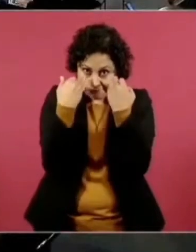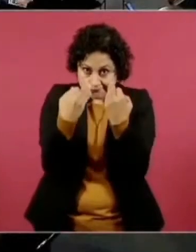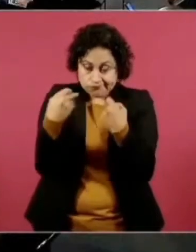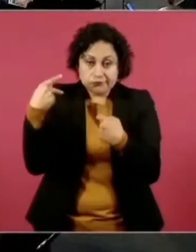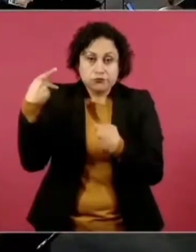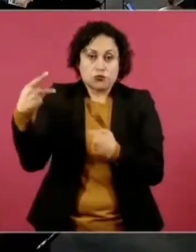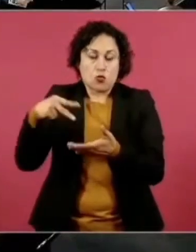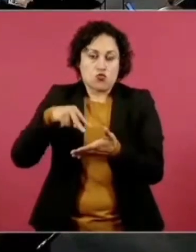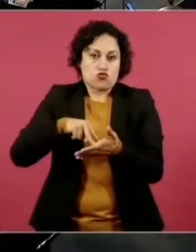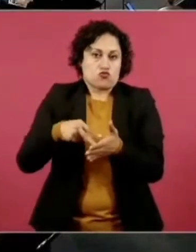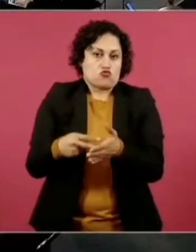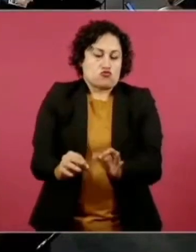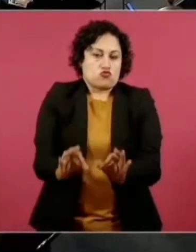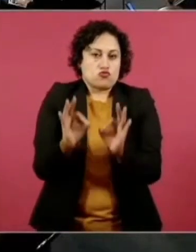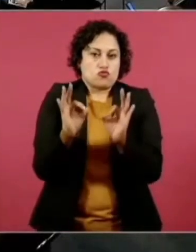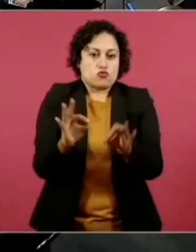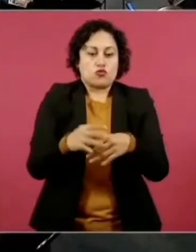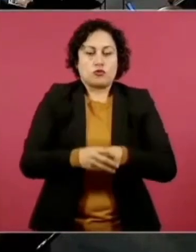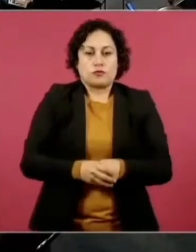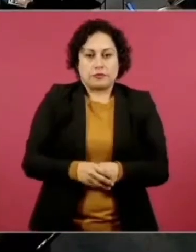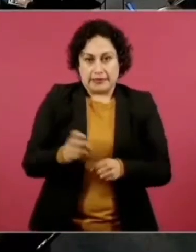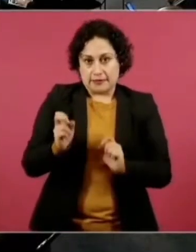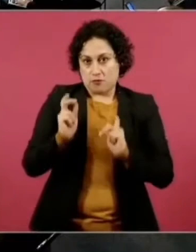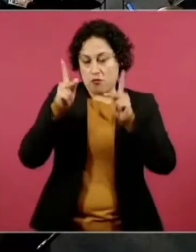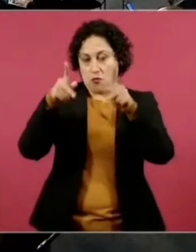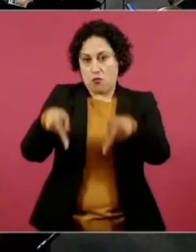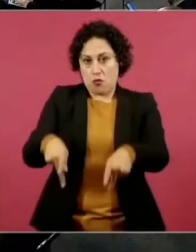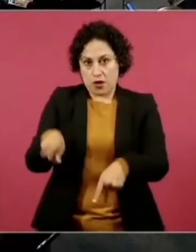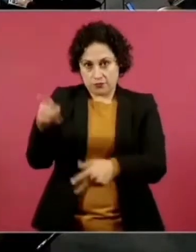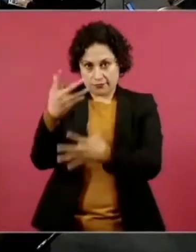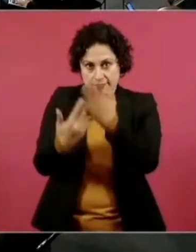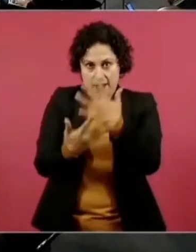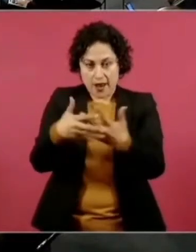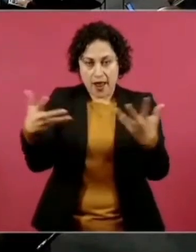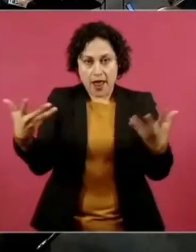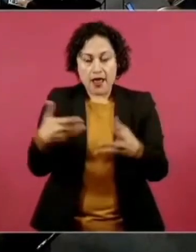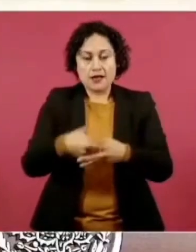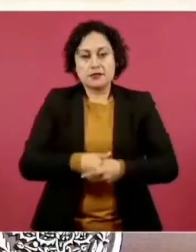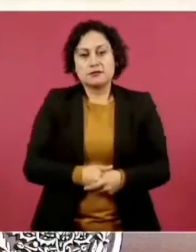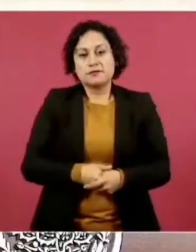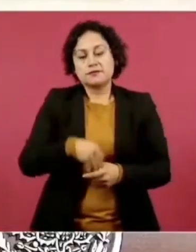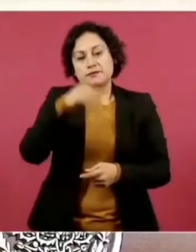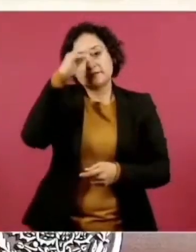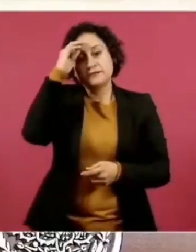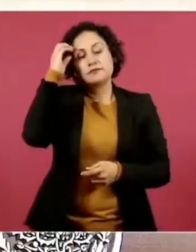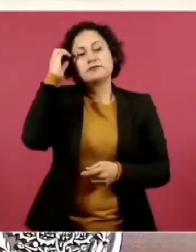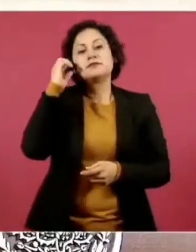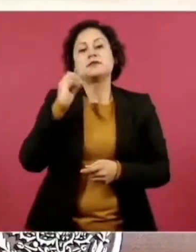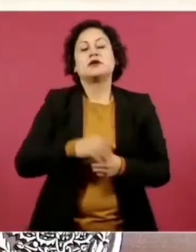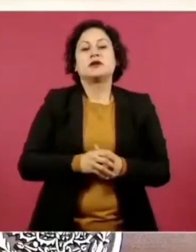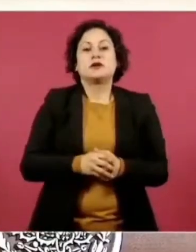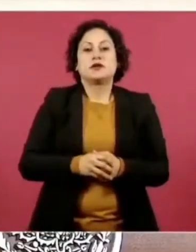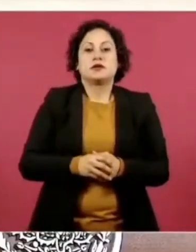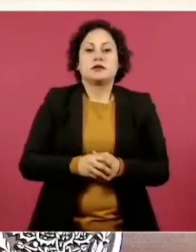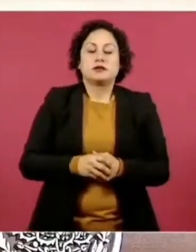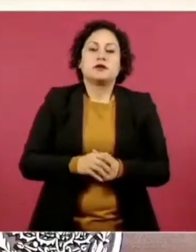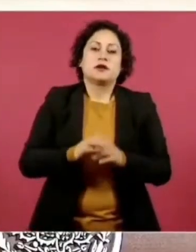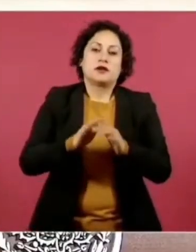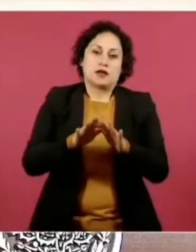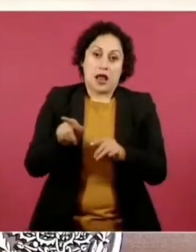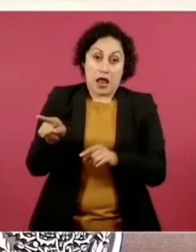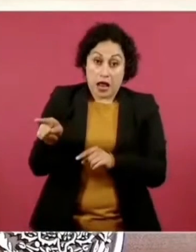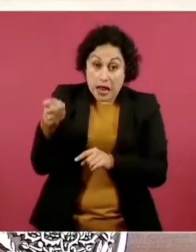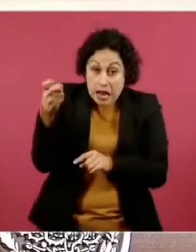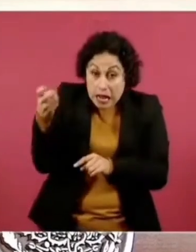este puente. Y no es de lo mejor, o sea, hay, tiene cosas